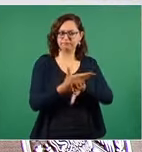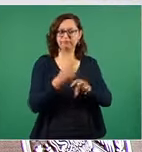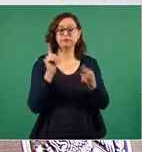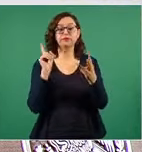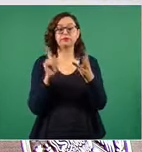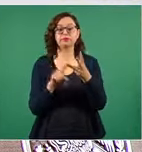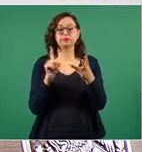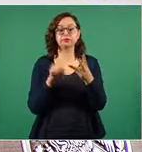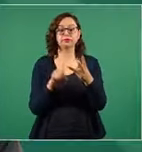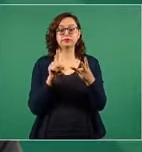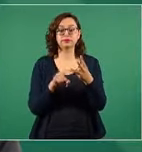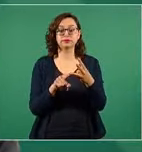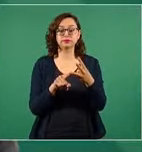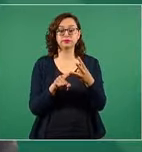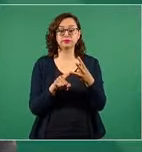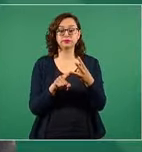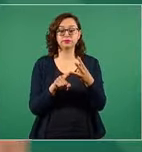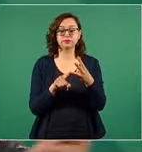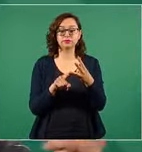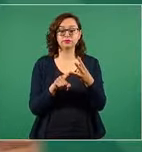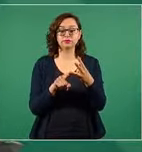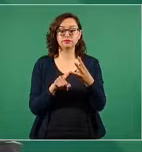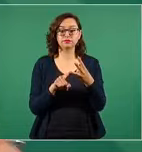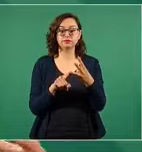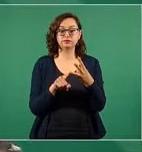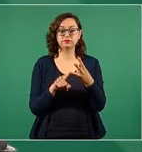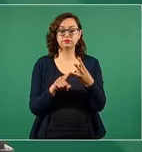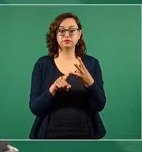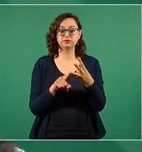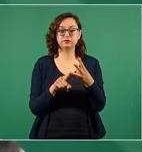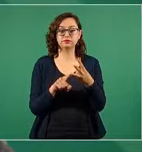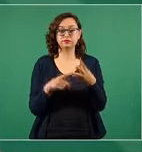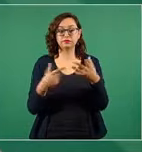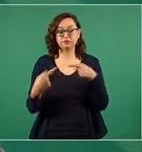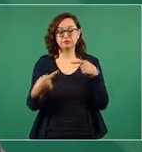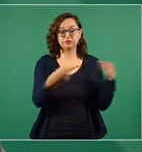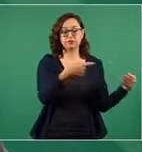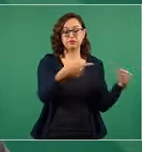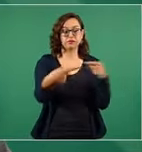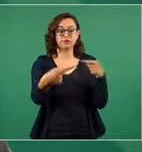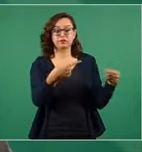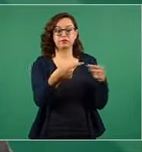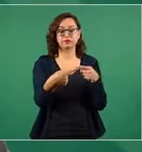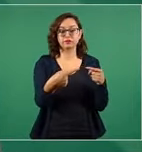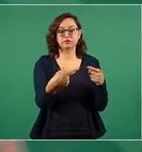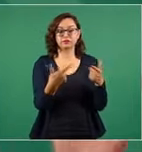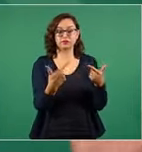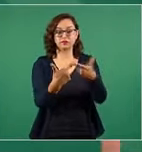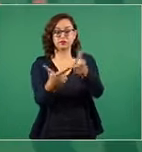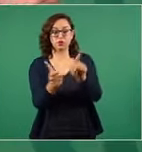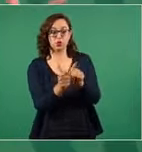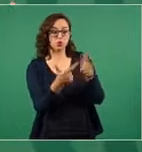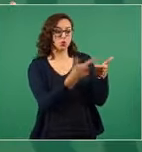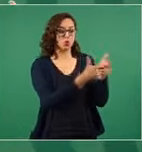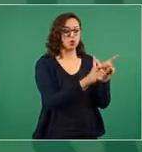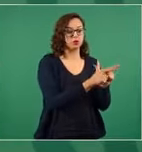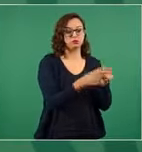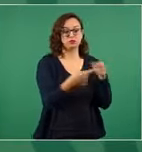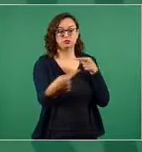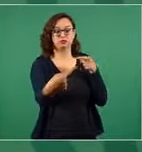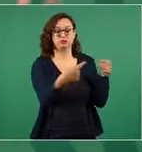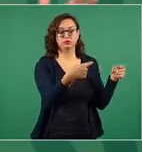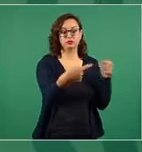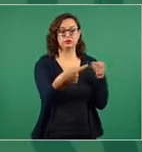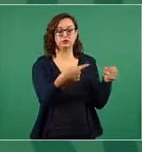es que sí es una diferencia entre ellos porque ayer manifestaban